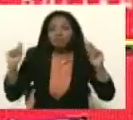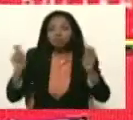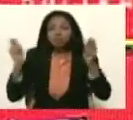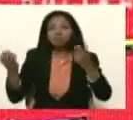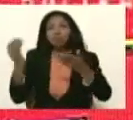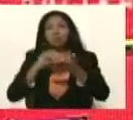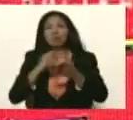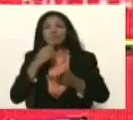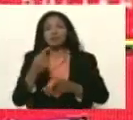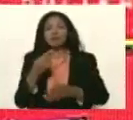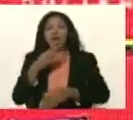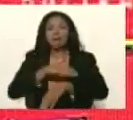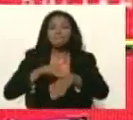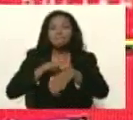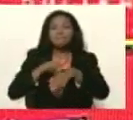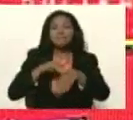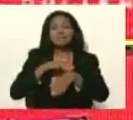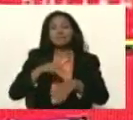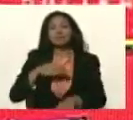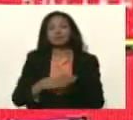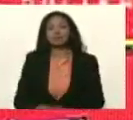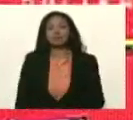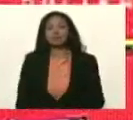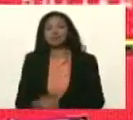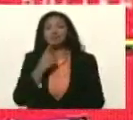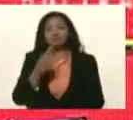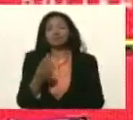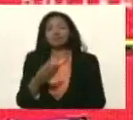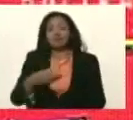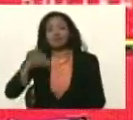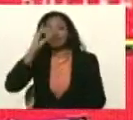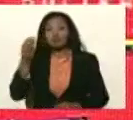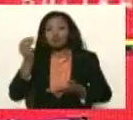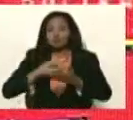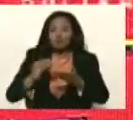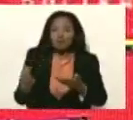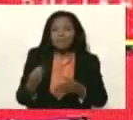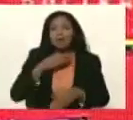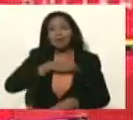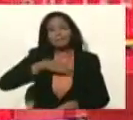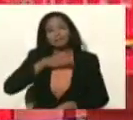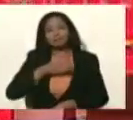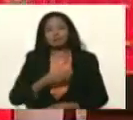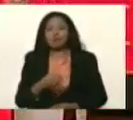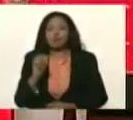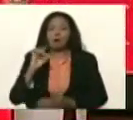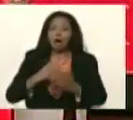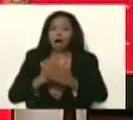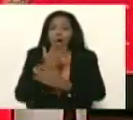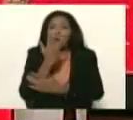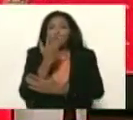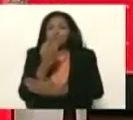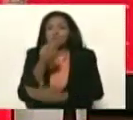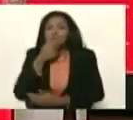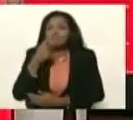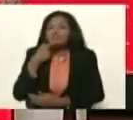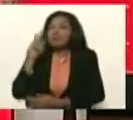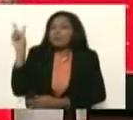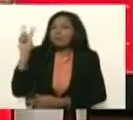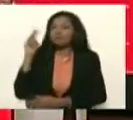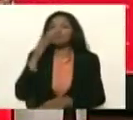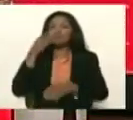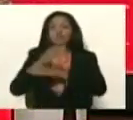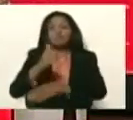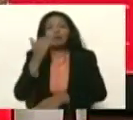háblate con el ministro Delce que es relanzar la misión árbol Venezuela está bonita yo ayer estuve en